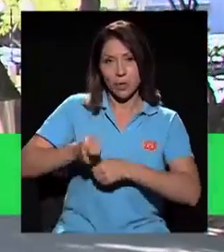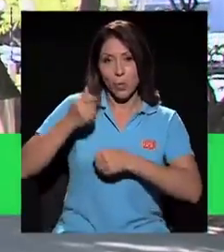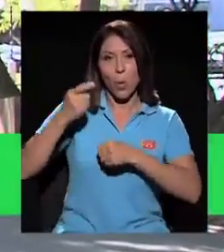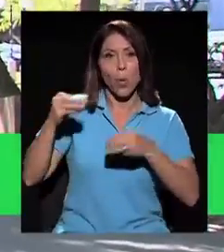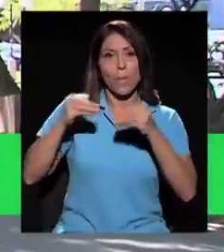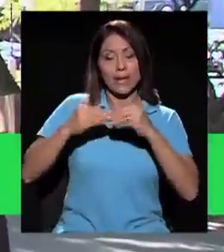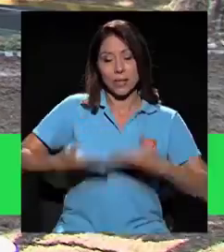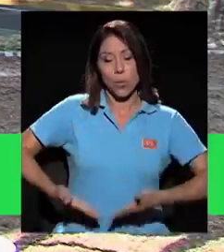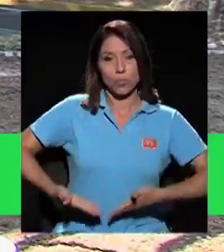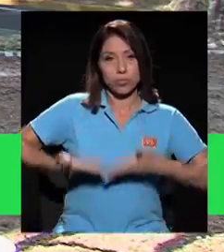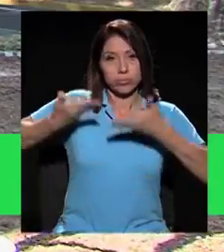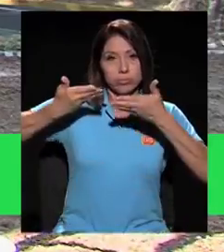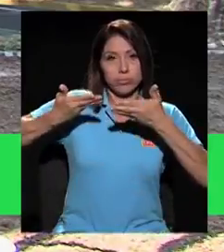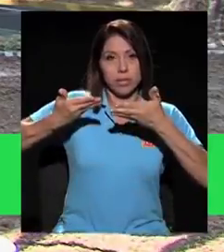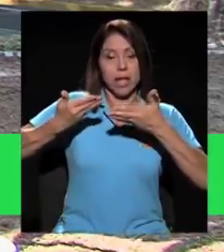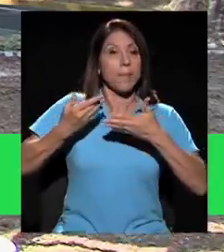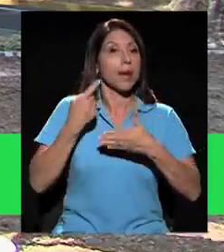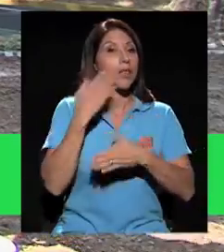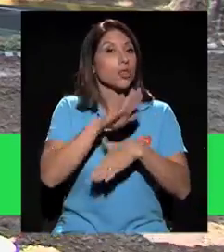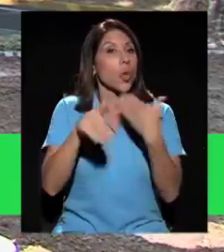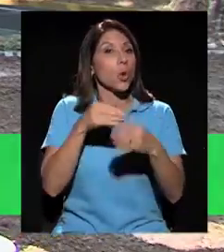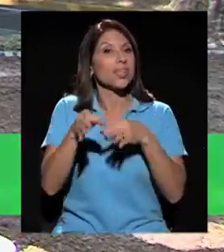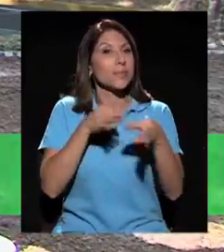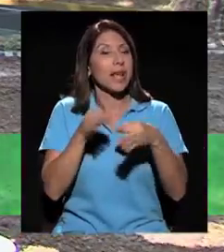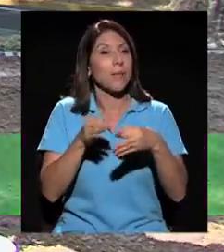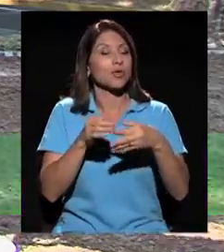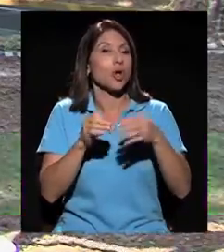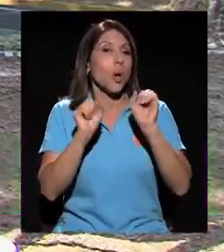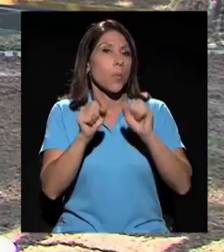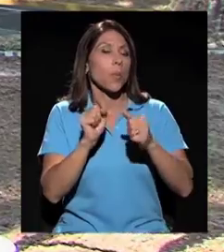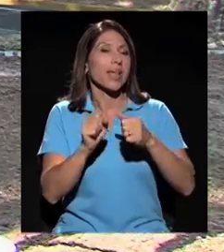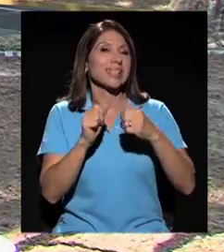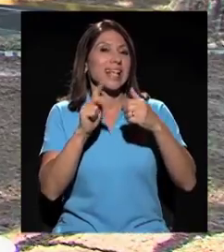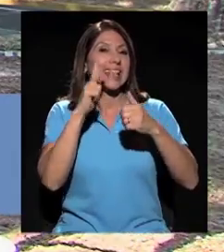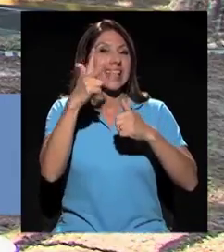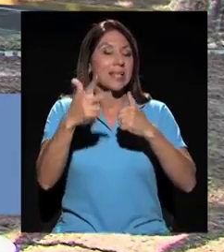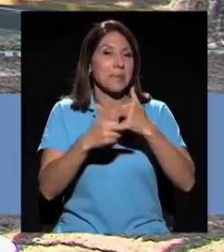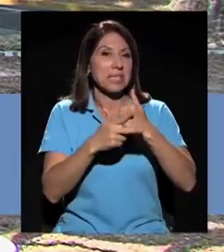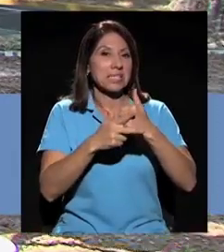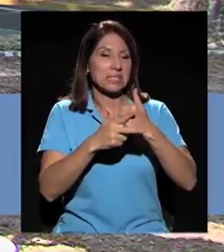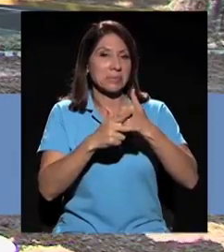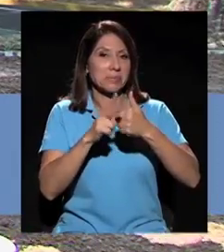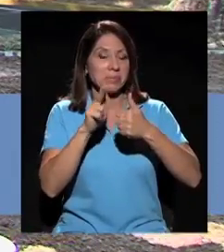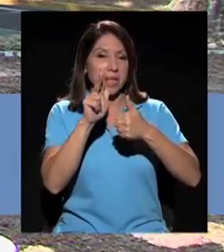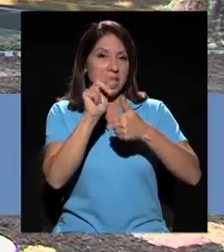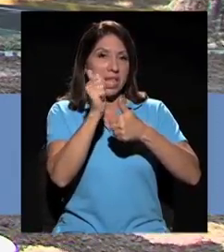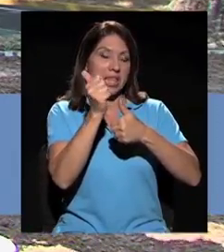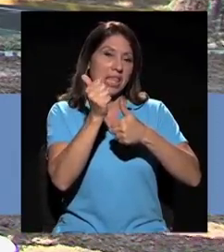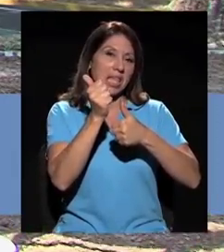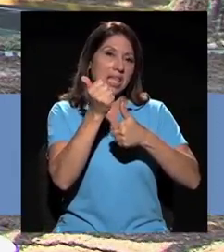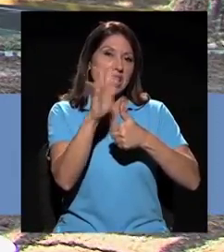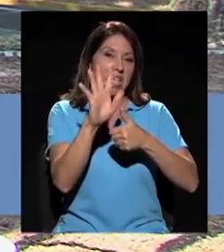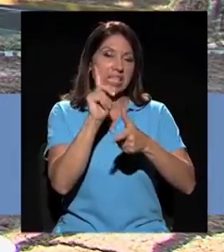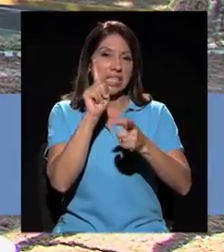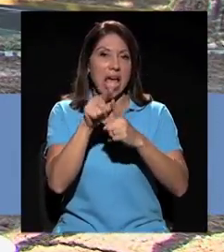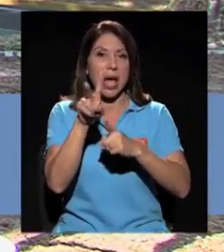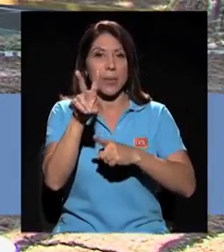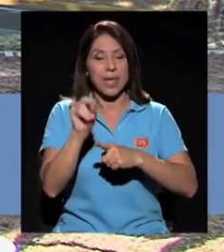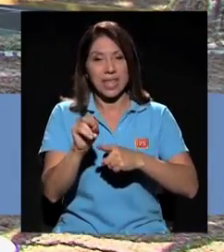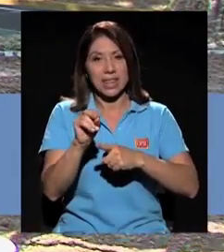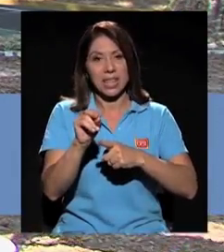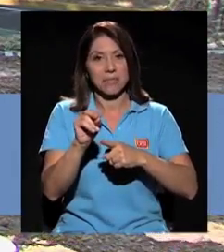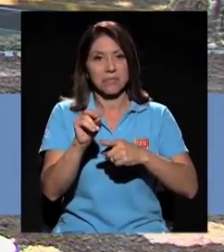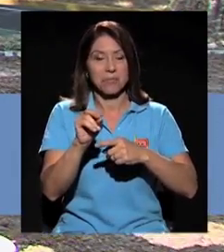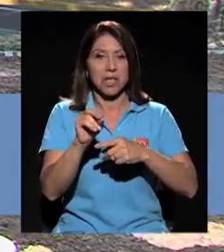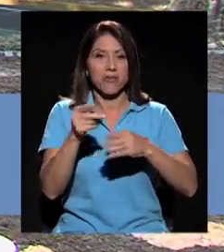superior. Para cada uno de ejercicios que explicamos podemos hacer tres series de 15 a 20 repeticiones. Lo importante es